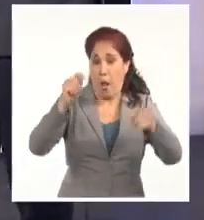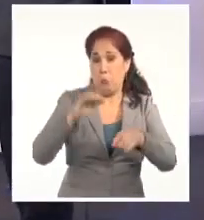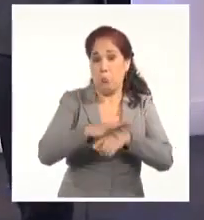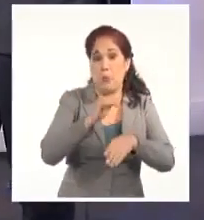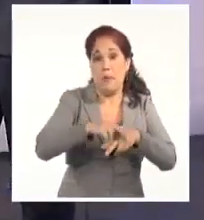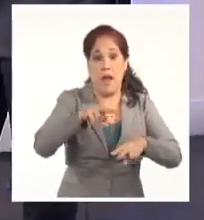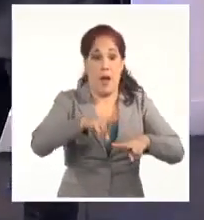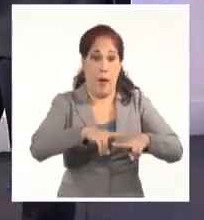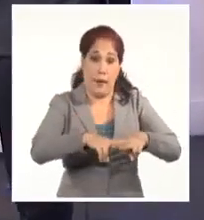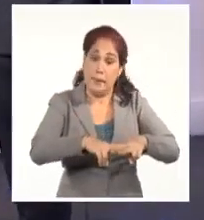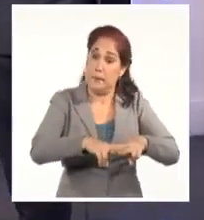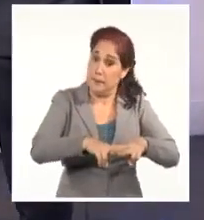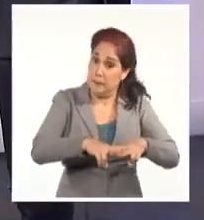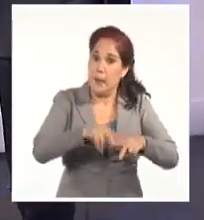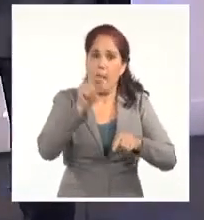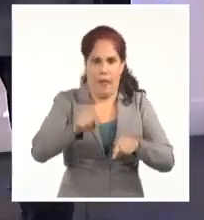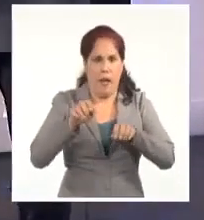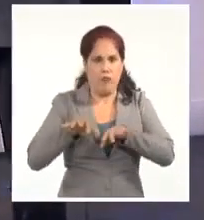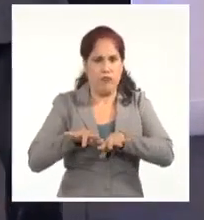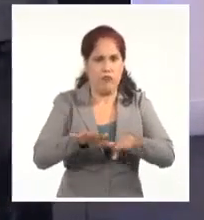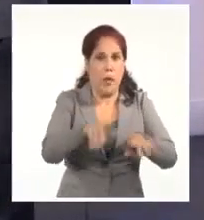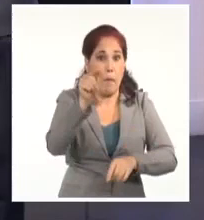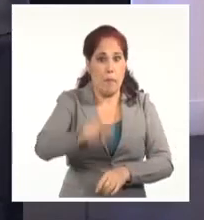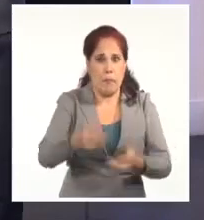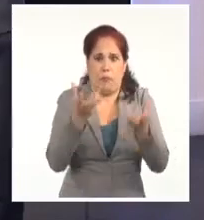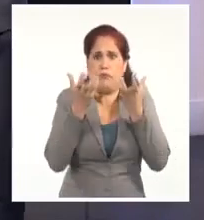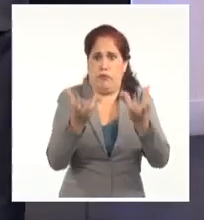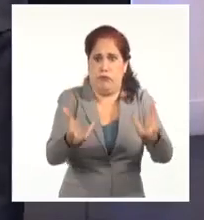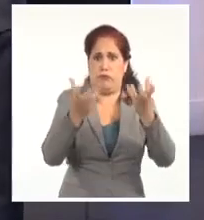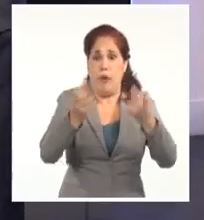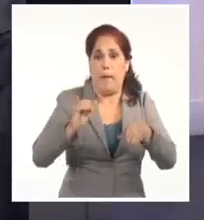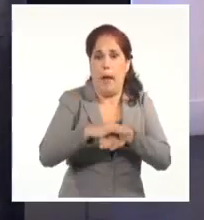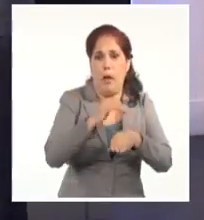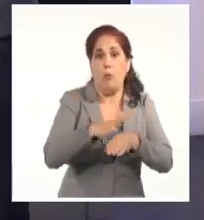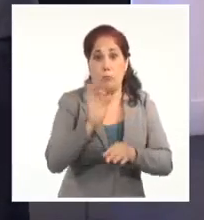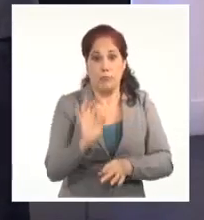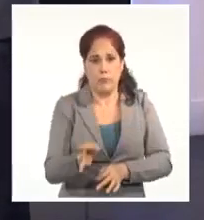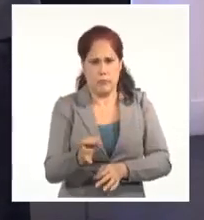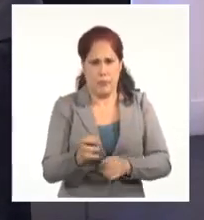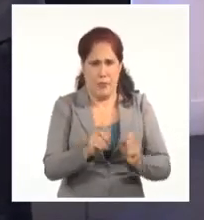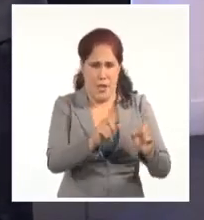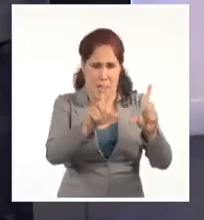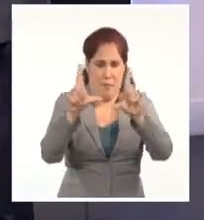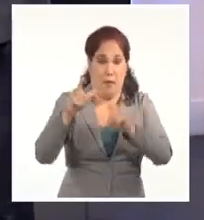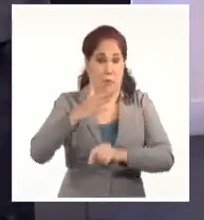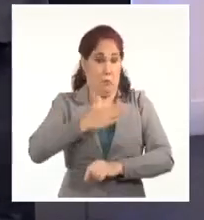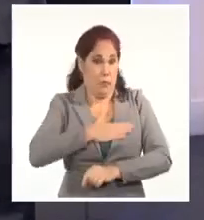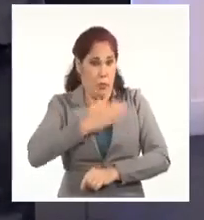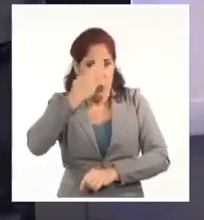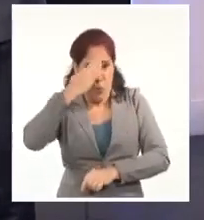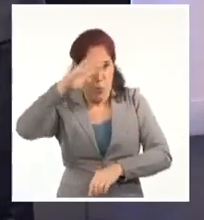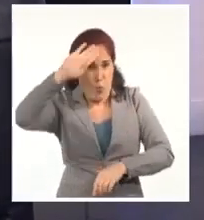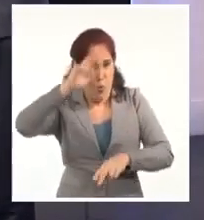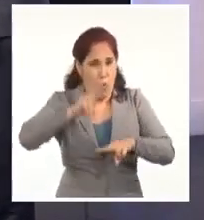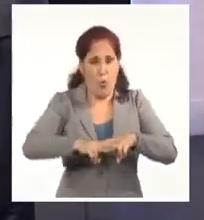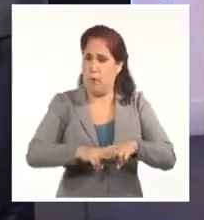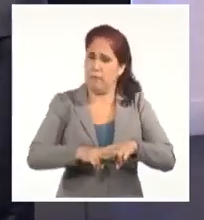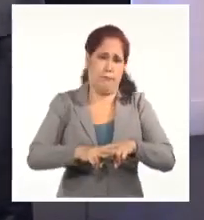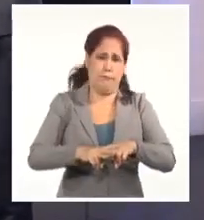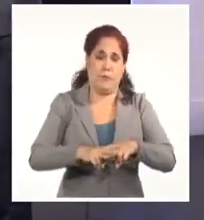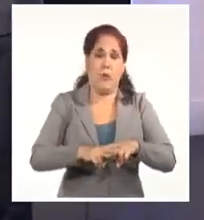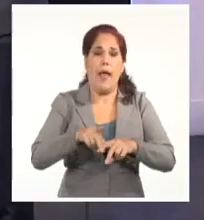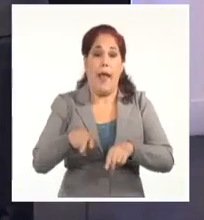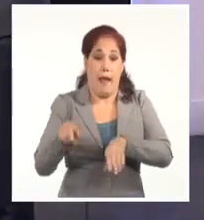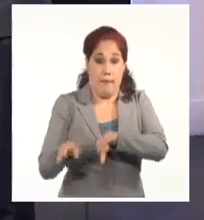ciertamente hay muchas personas y ciertamente se trata de un malecón. Pues esta imagen pertenece a la ciudad de Alejandría, en